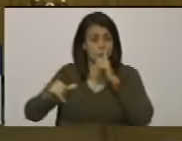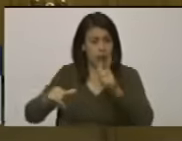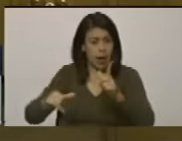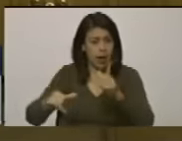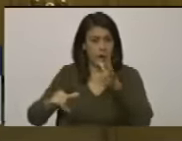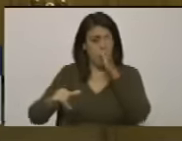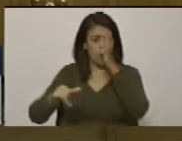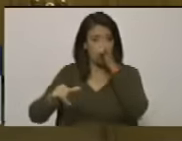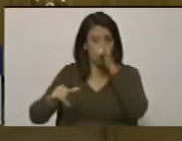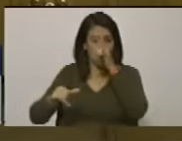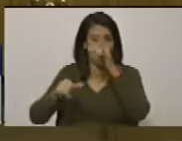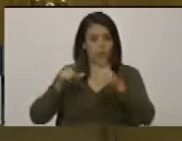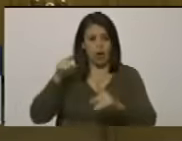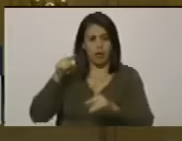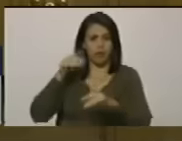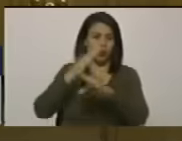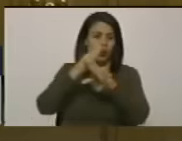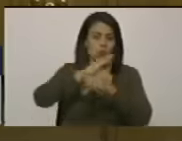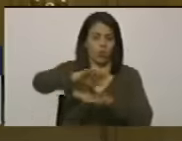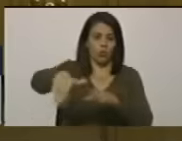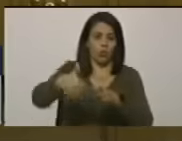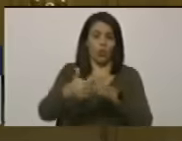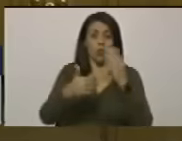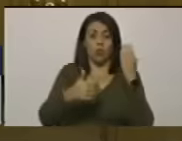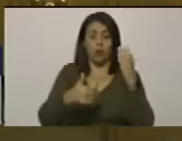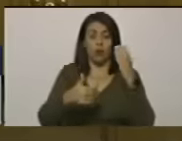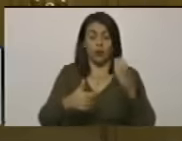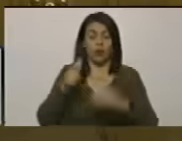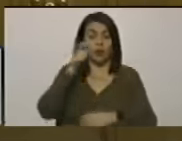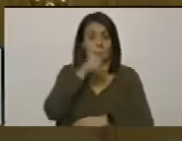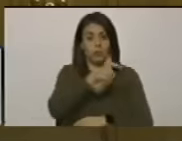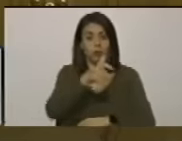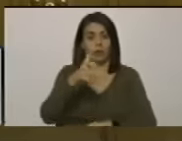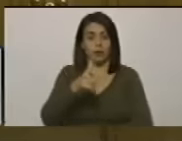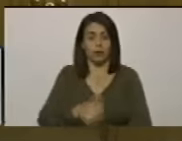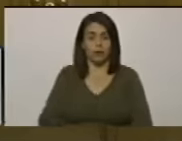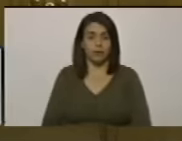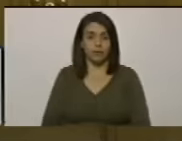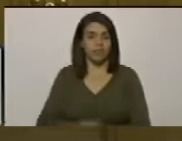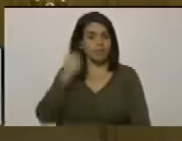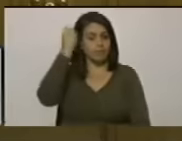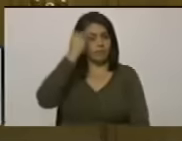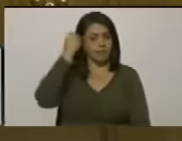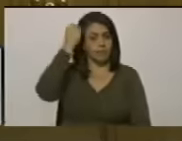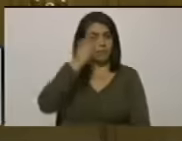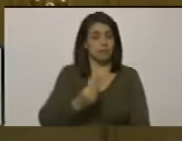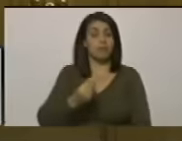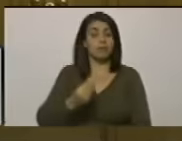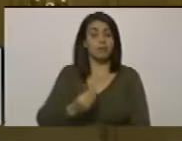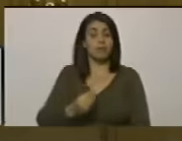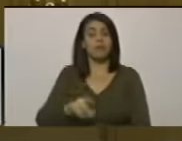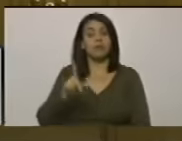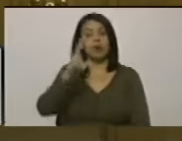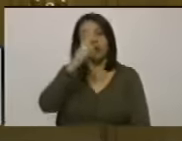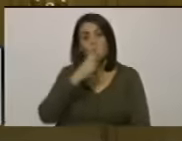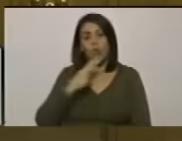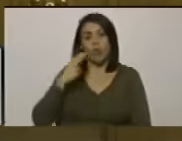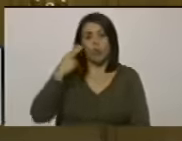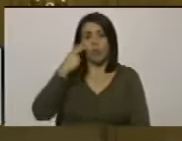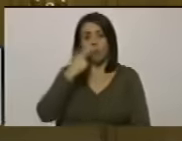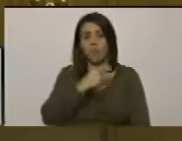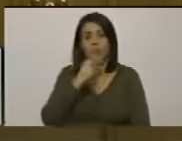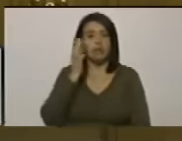dolor impuesto por las oligarquías colombianas a su pueblo considerando que fue una comprometida